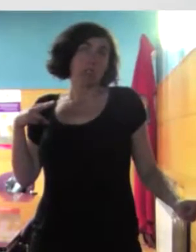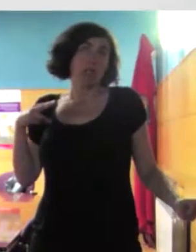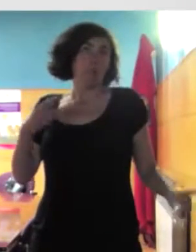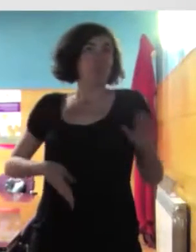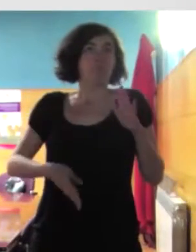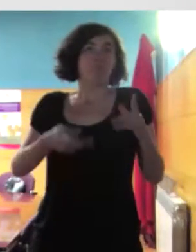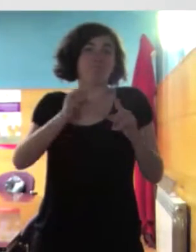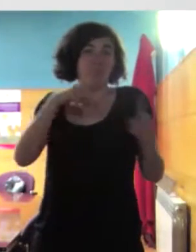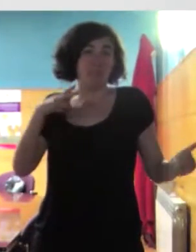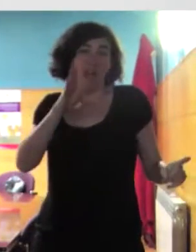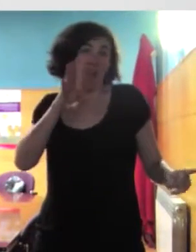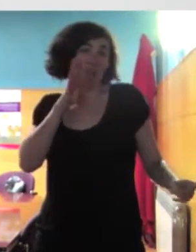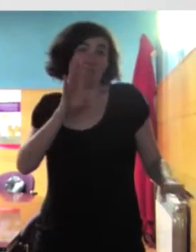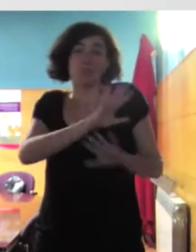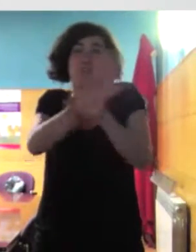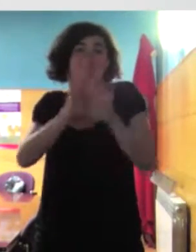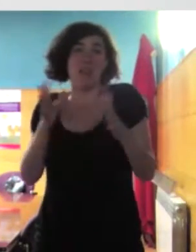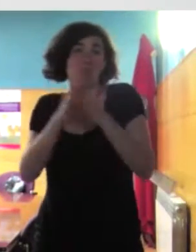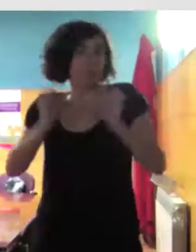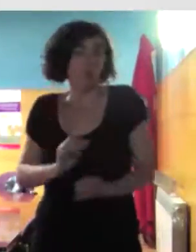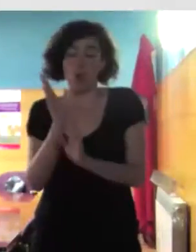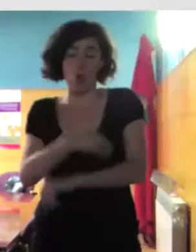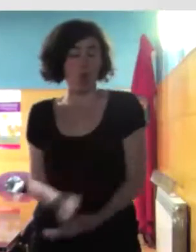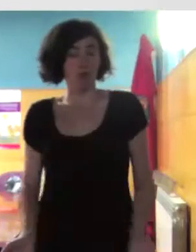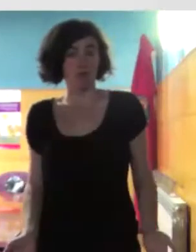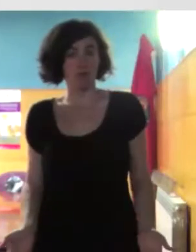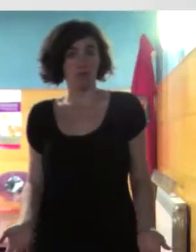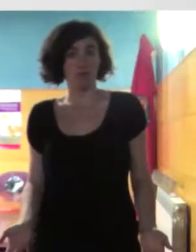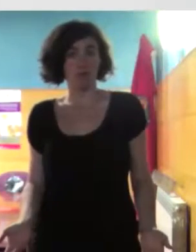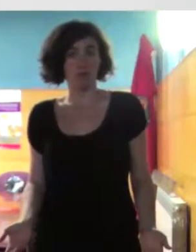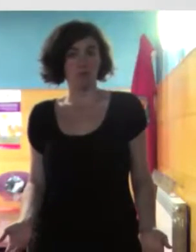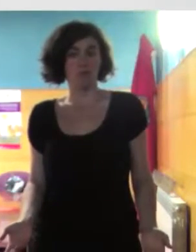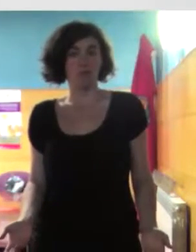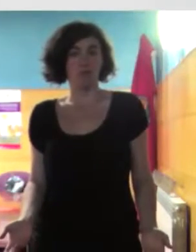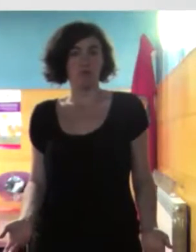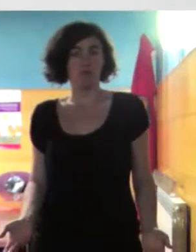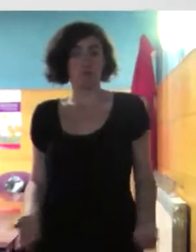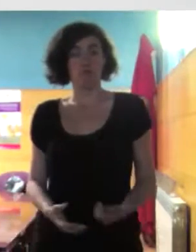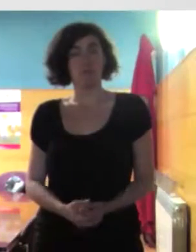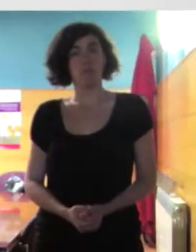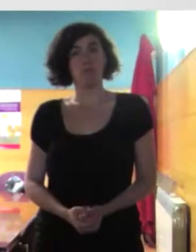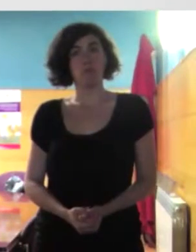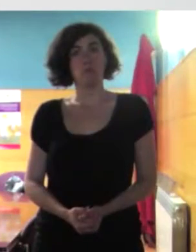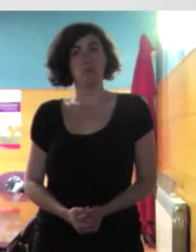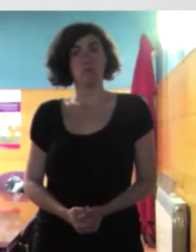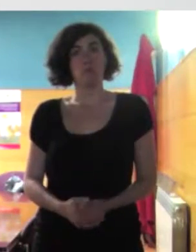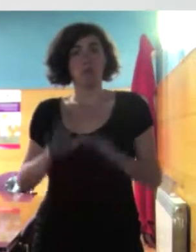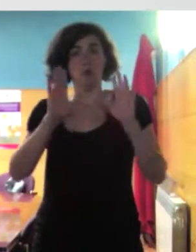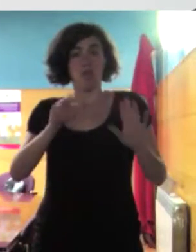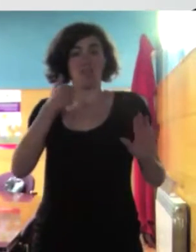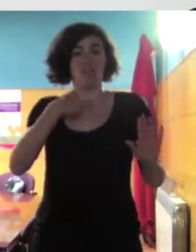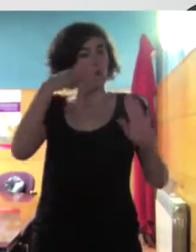llegar a un acuerdo o sea esos países tendrán sus normativas pero aquí también hay otras normativas